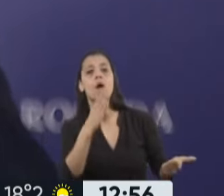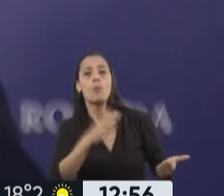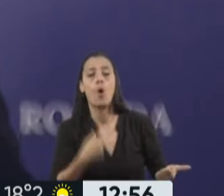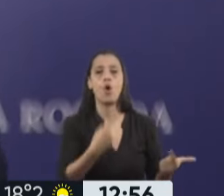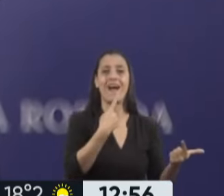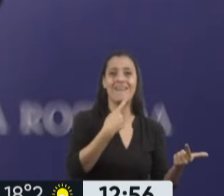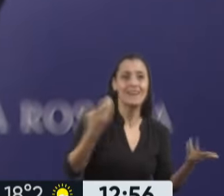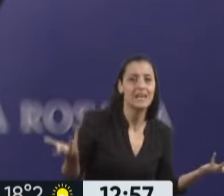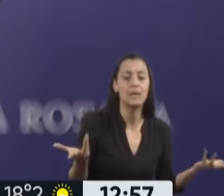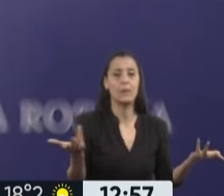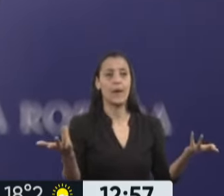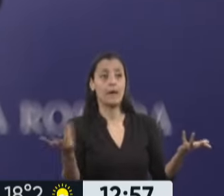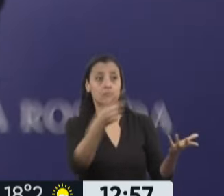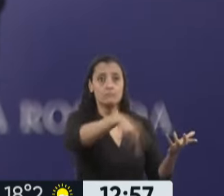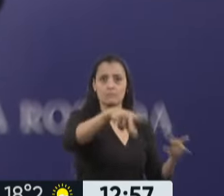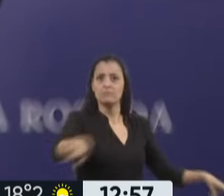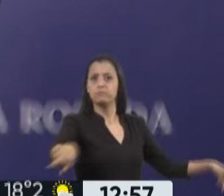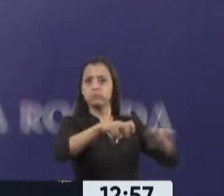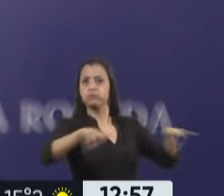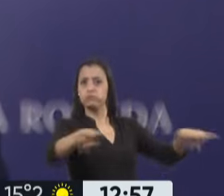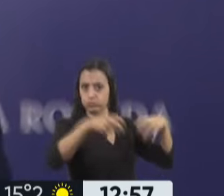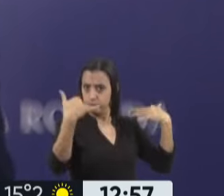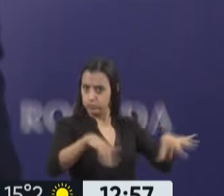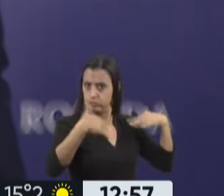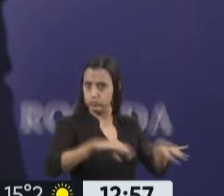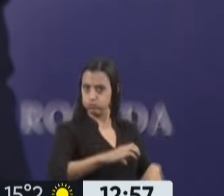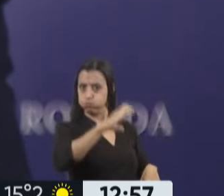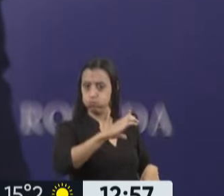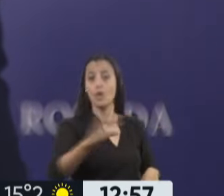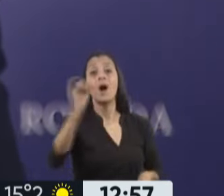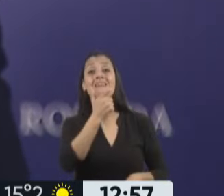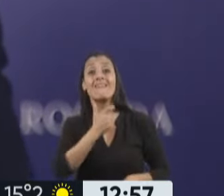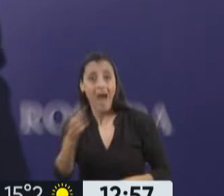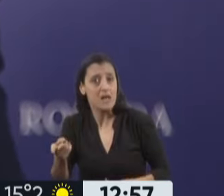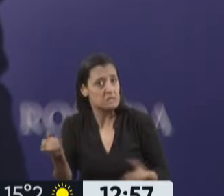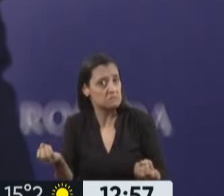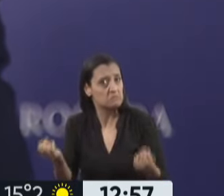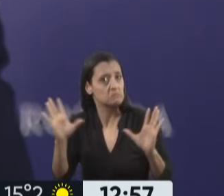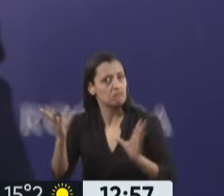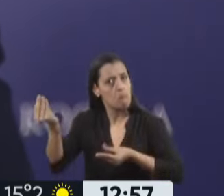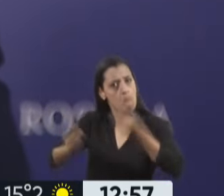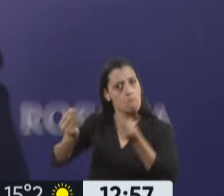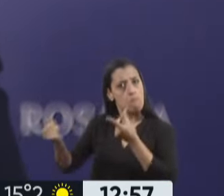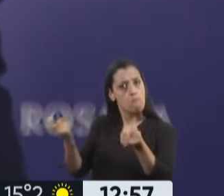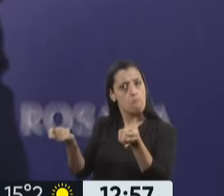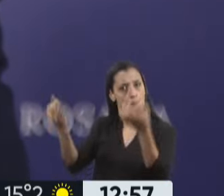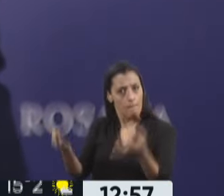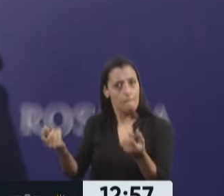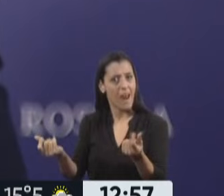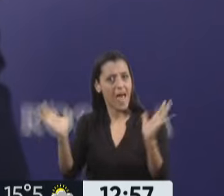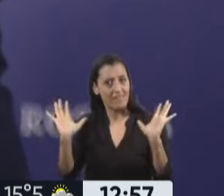River, que tienen ingresos considerables, Racing, que está bien administrado, tal